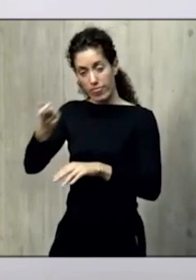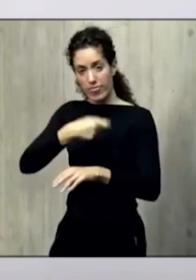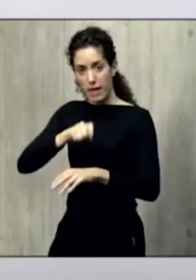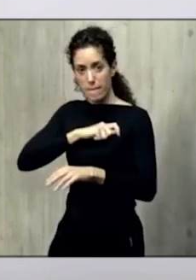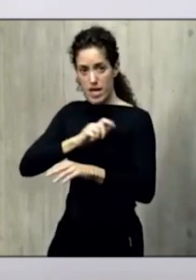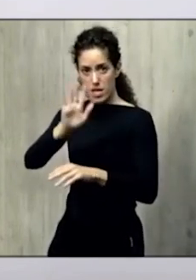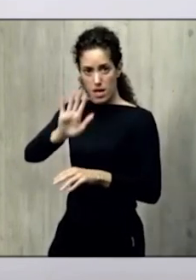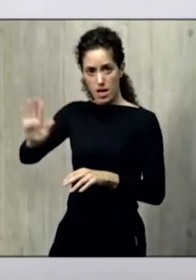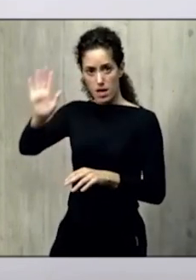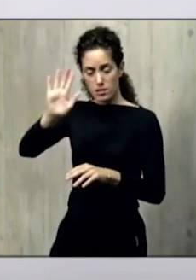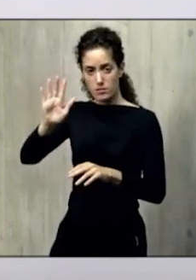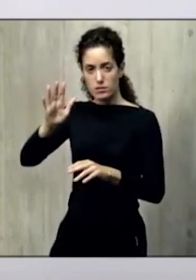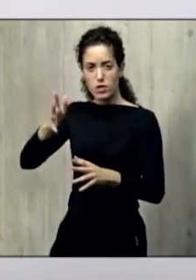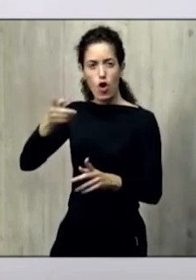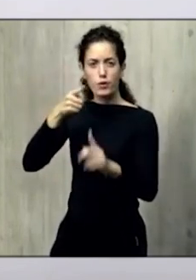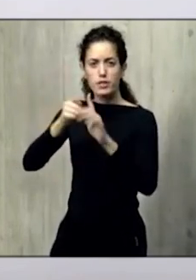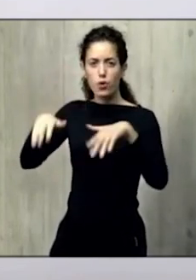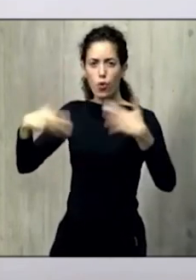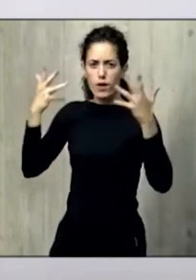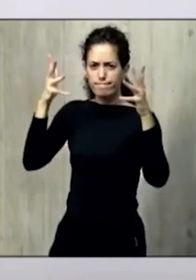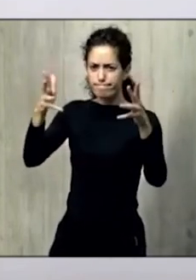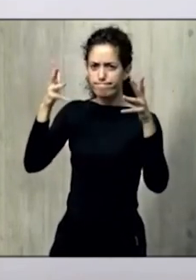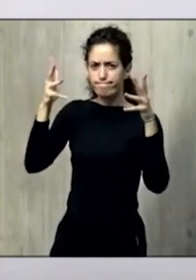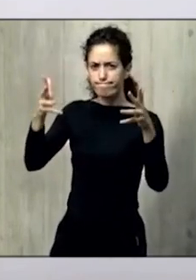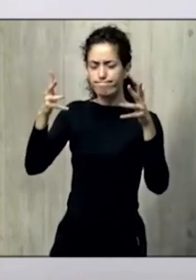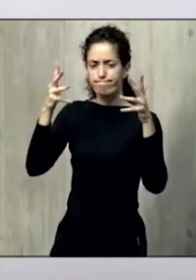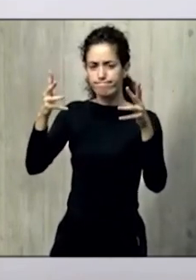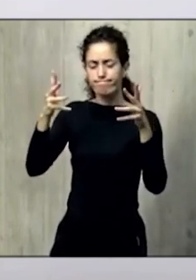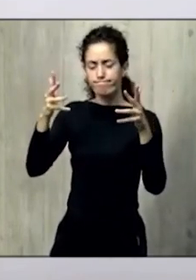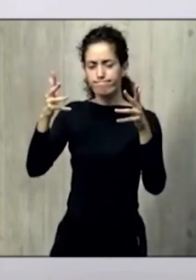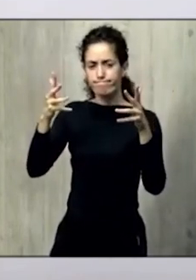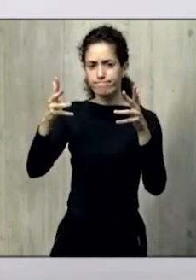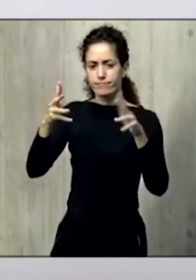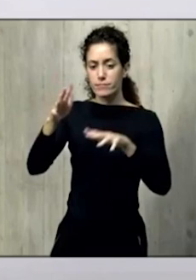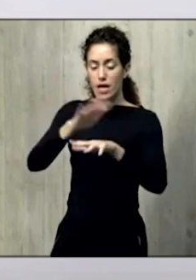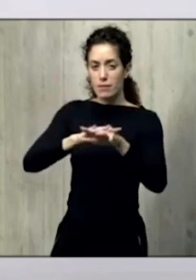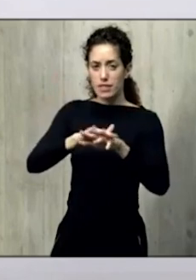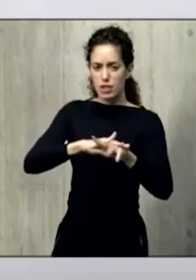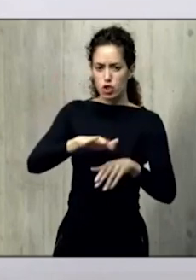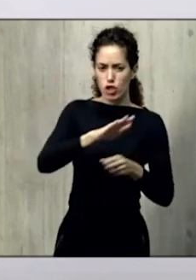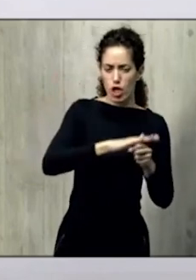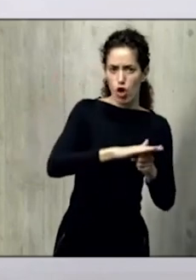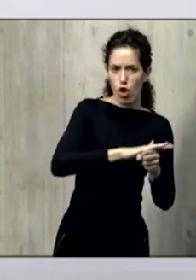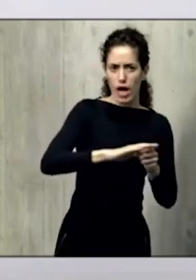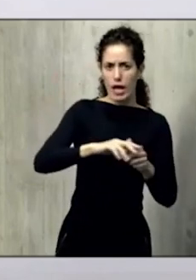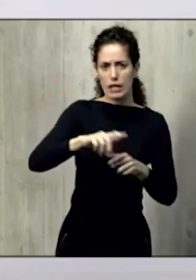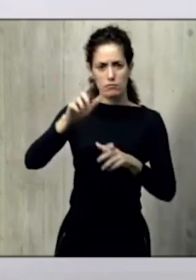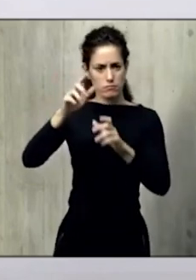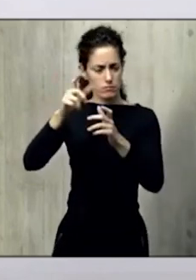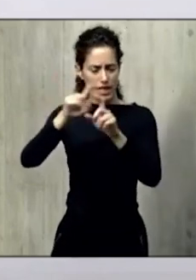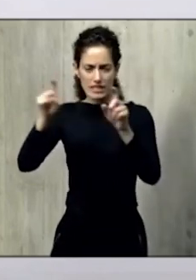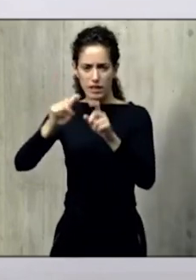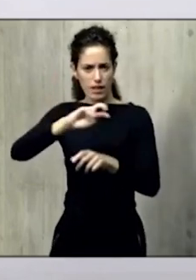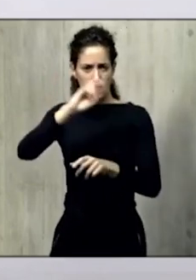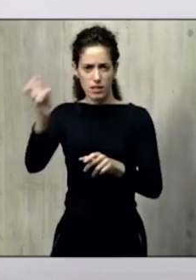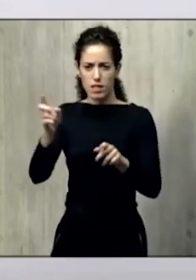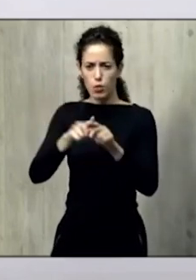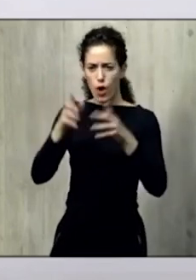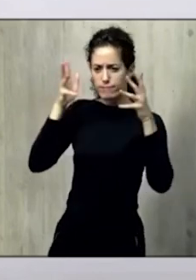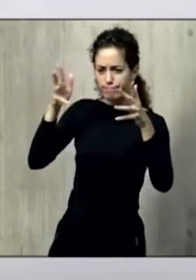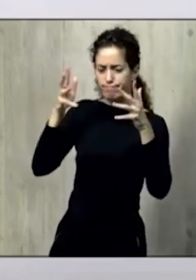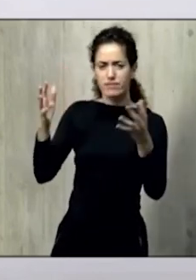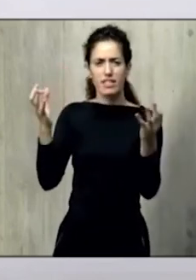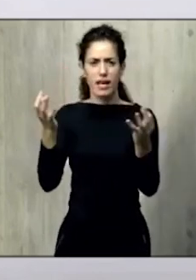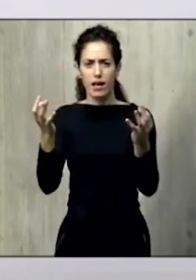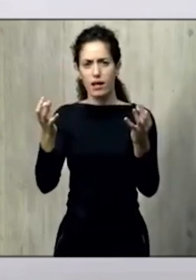recomendar a las diferentes administraciones locales, a las diferentes entidades, cómo se puede, ¿no?,